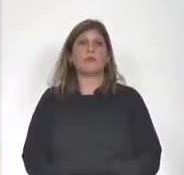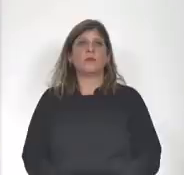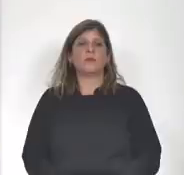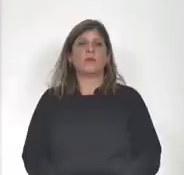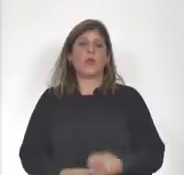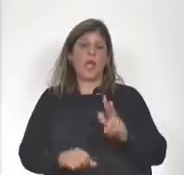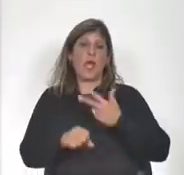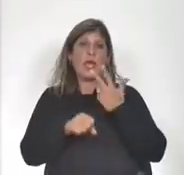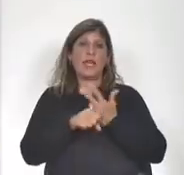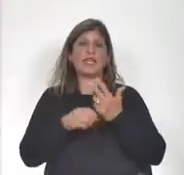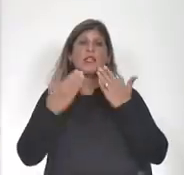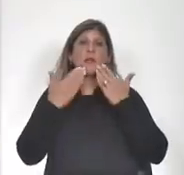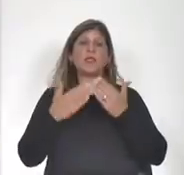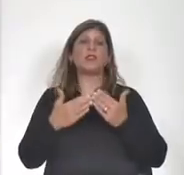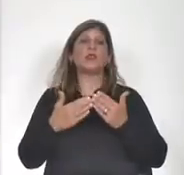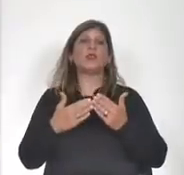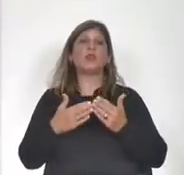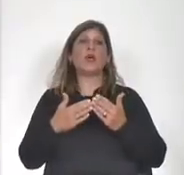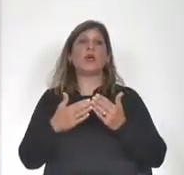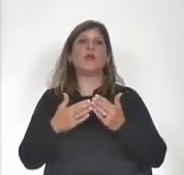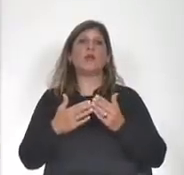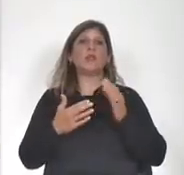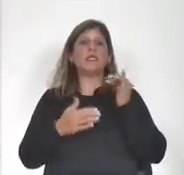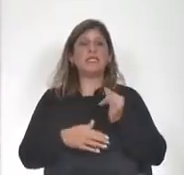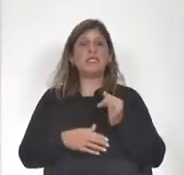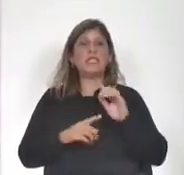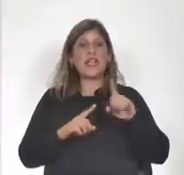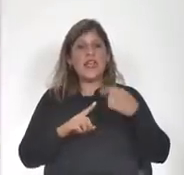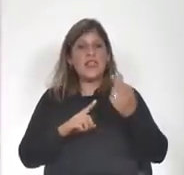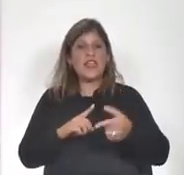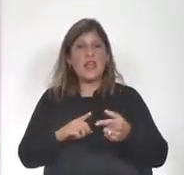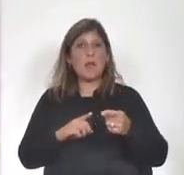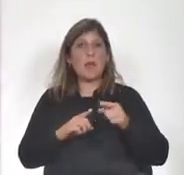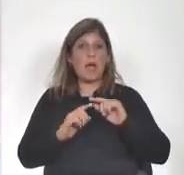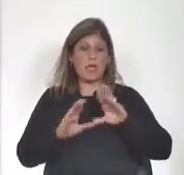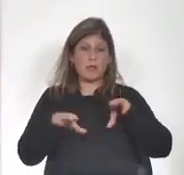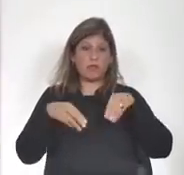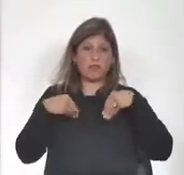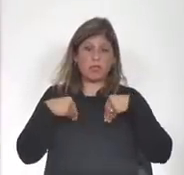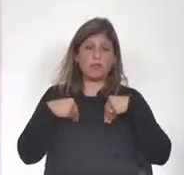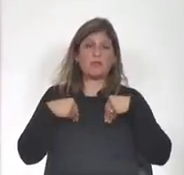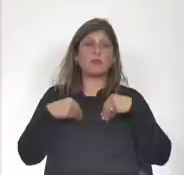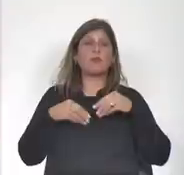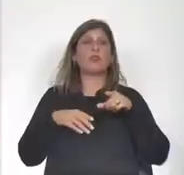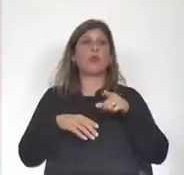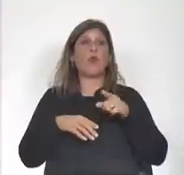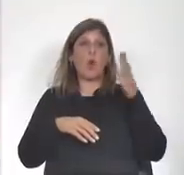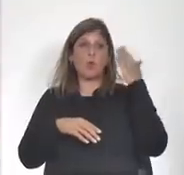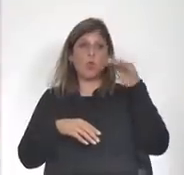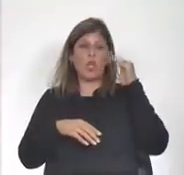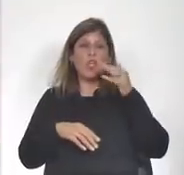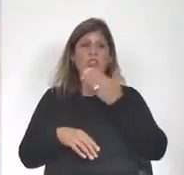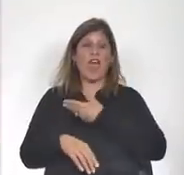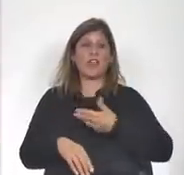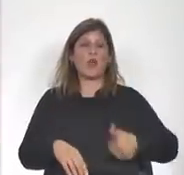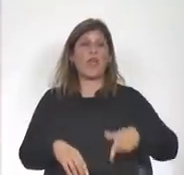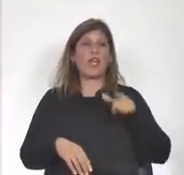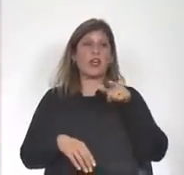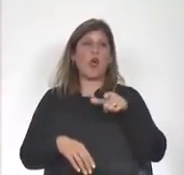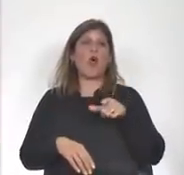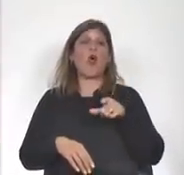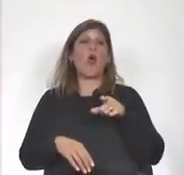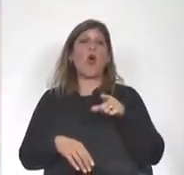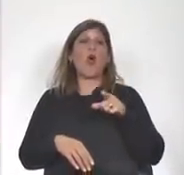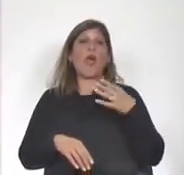la tercera pregunta señora presidenta es si luego de asumir como jerarca de gobierno el economista Alfie